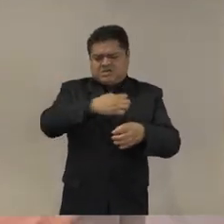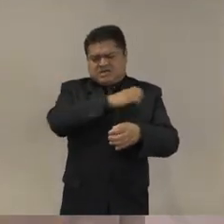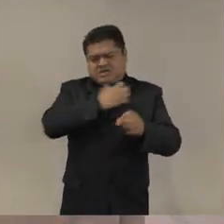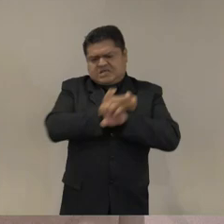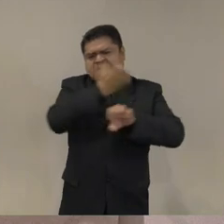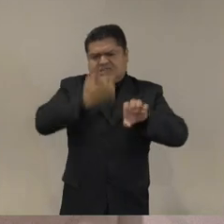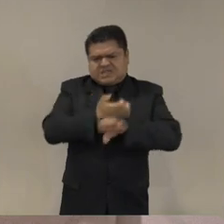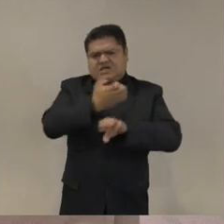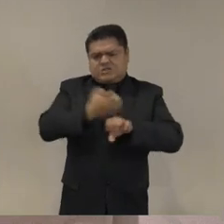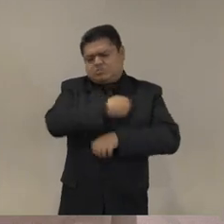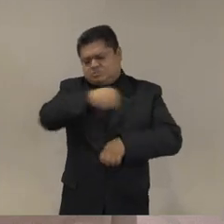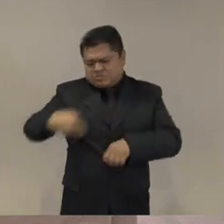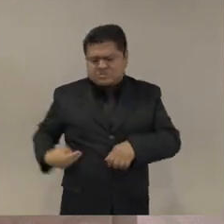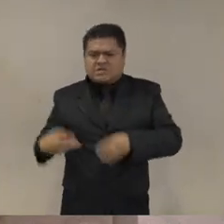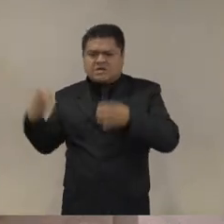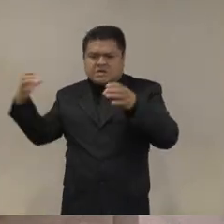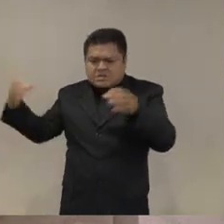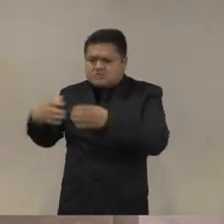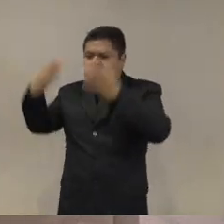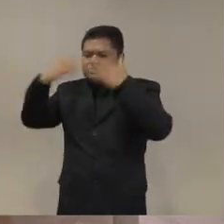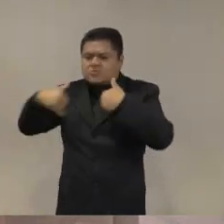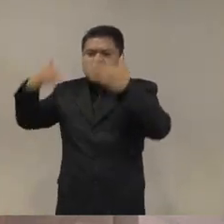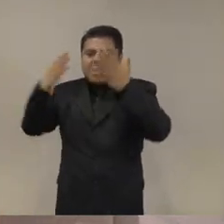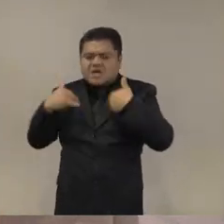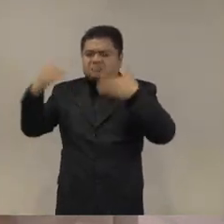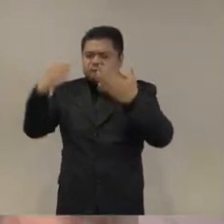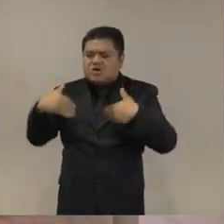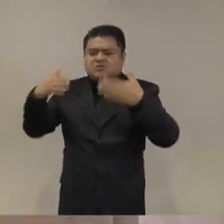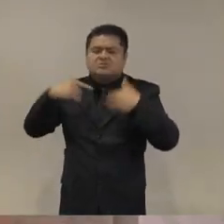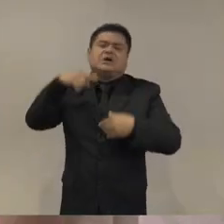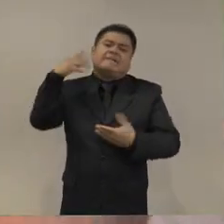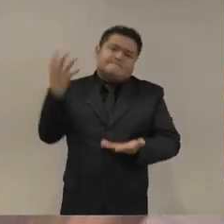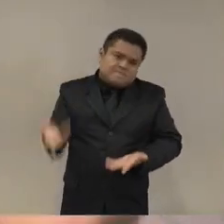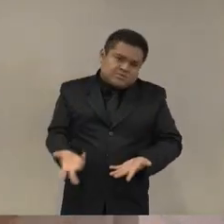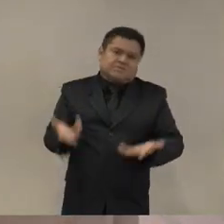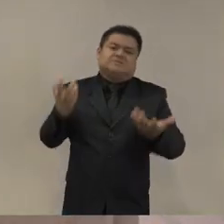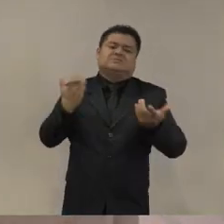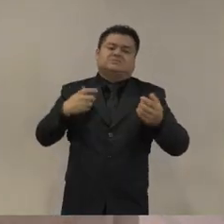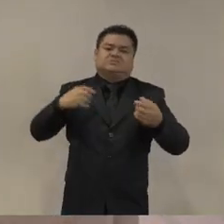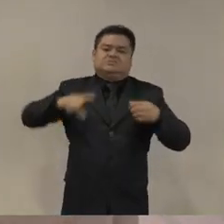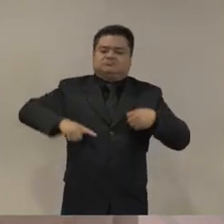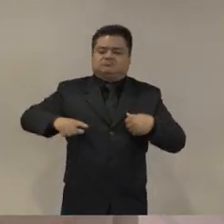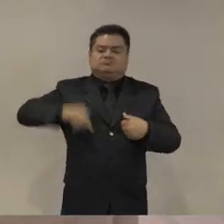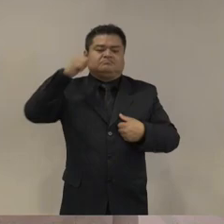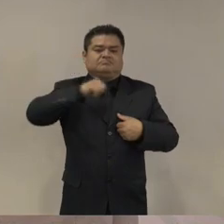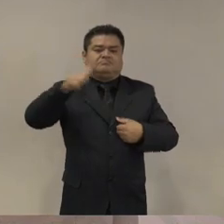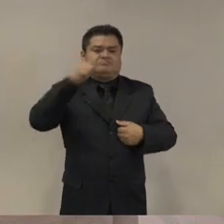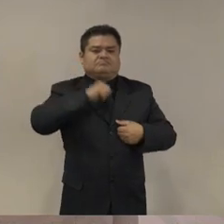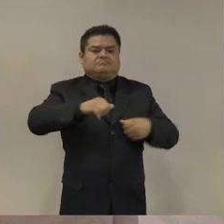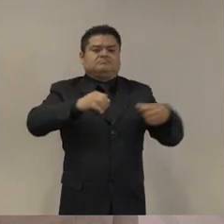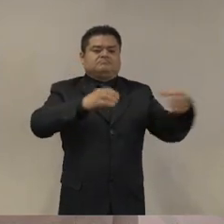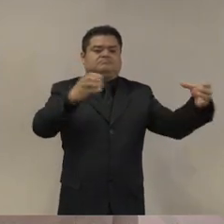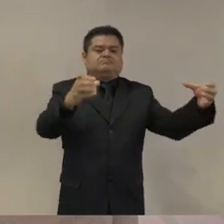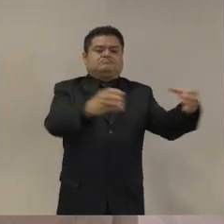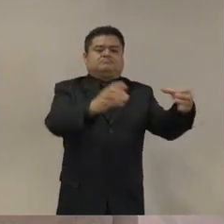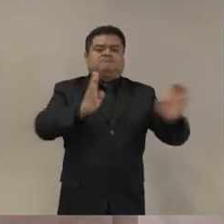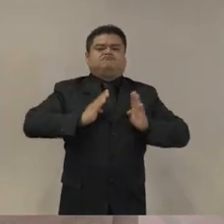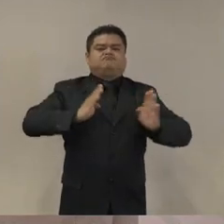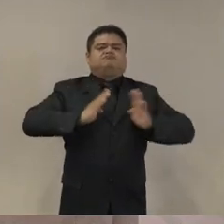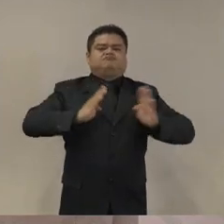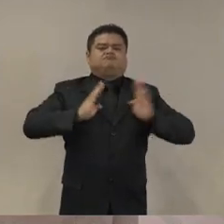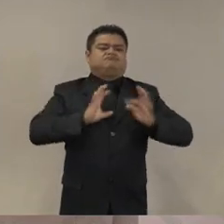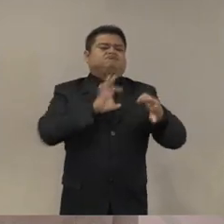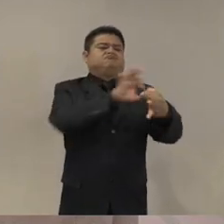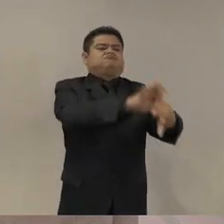dependencia aumentar y si a ello le añadimos lo que yo mencioné con respecto al